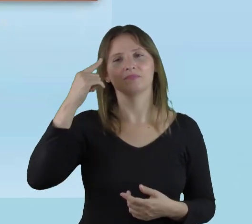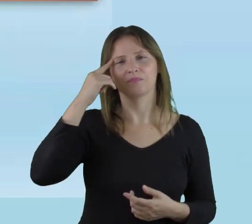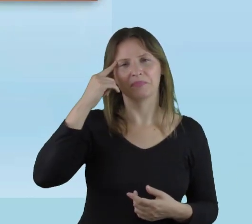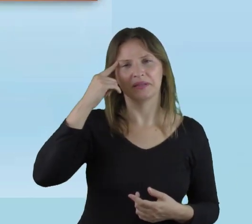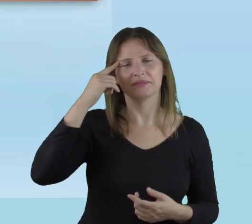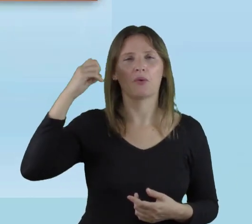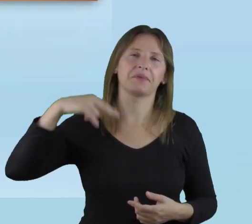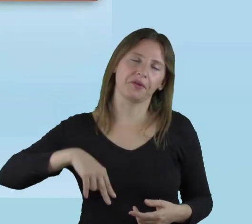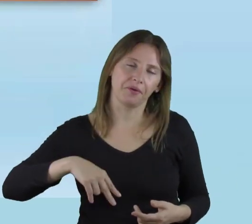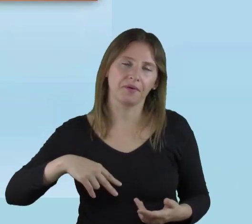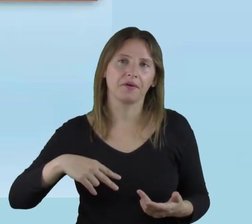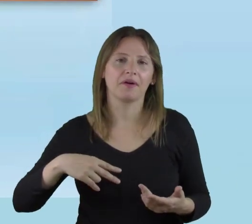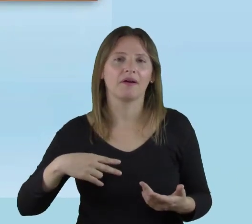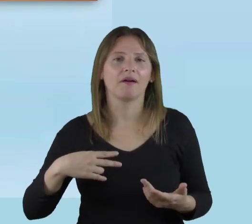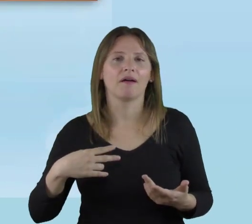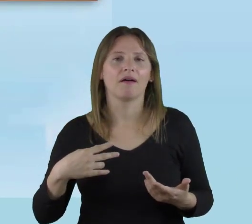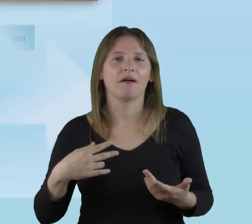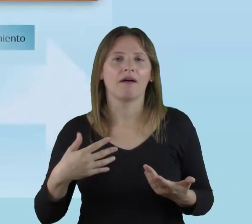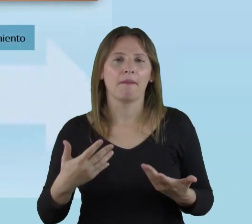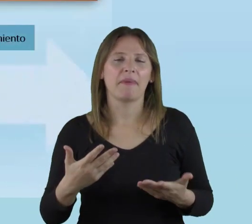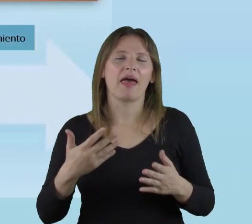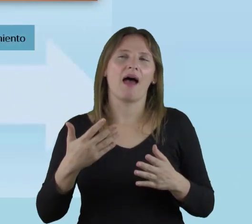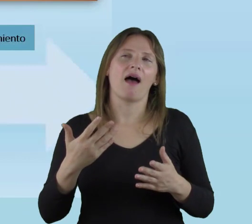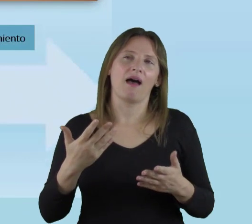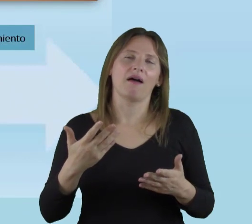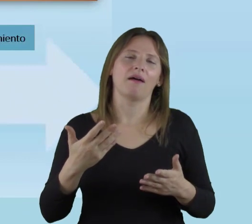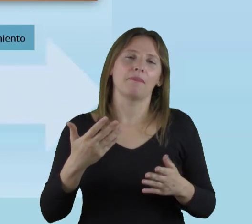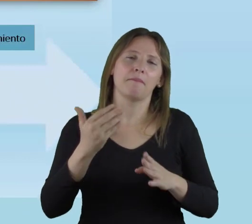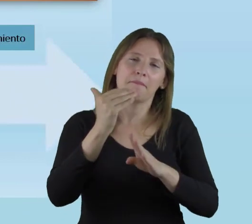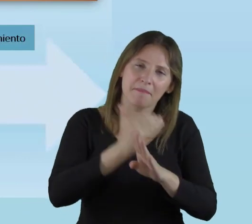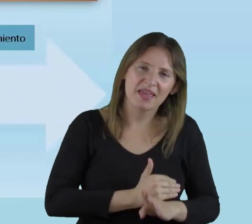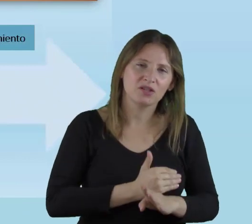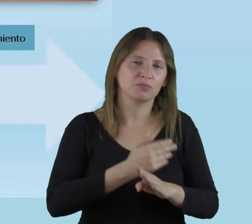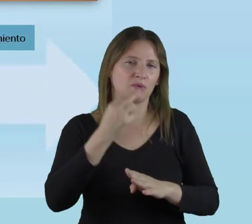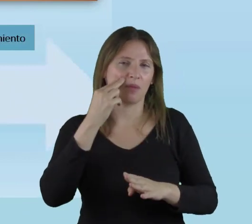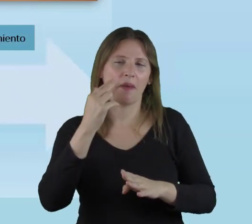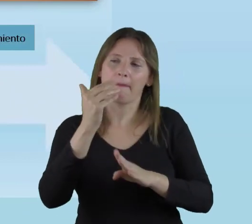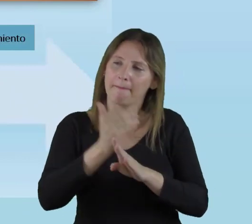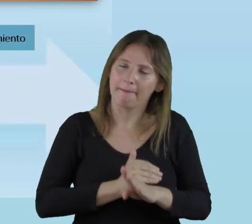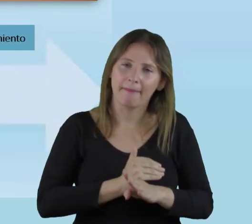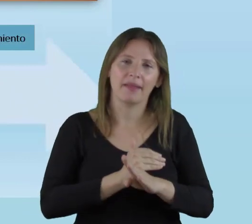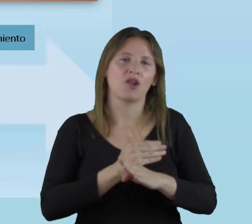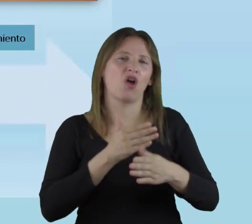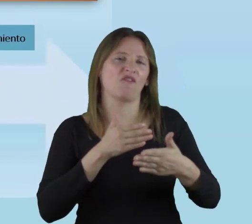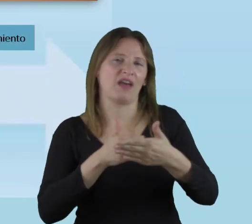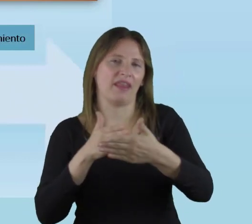Nosotros consideramos que para minimizar